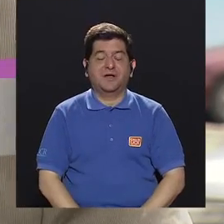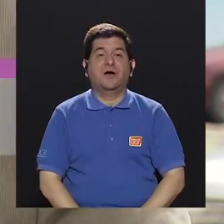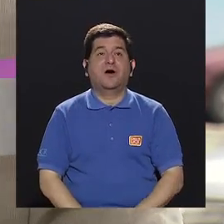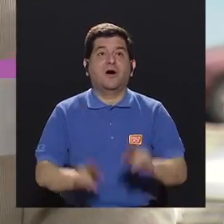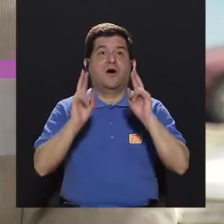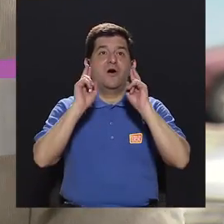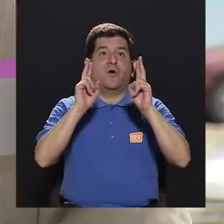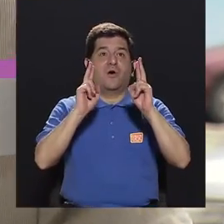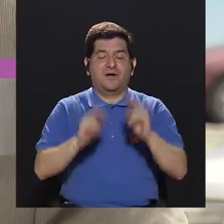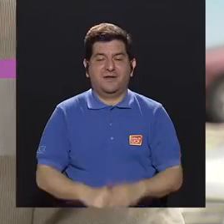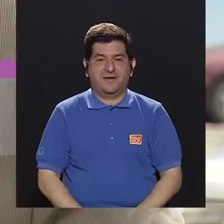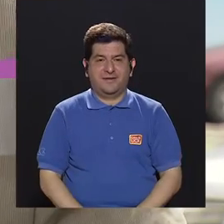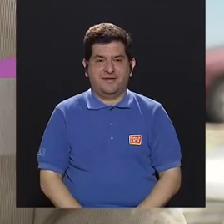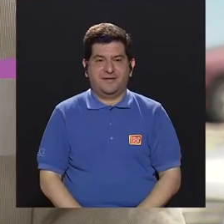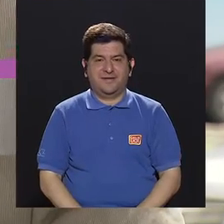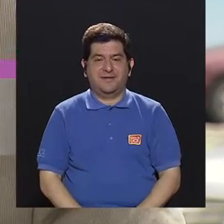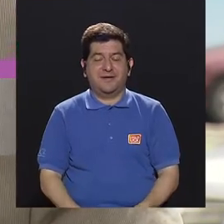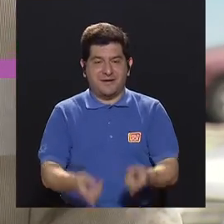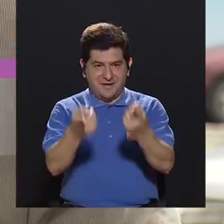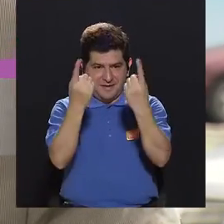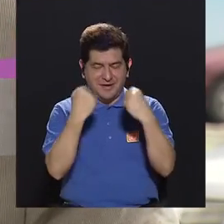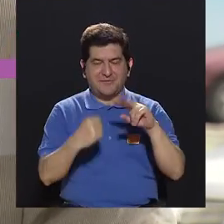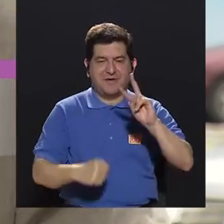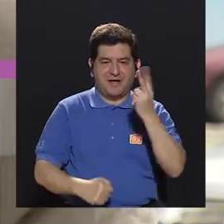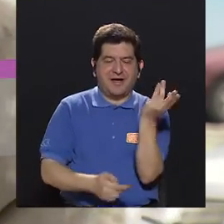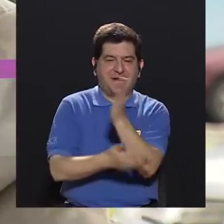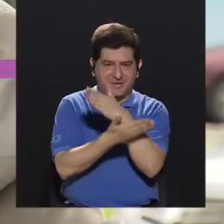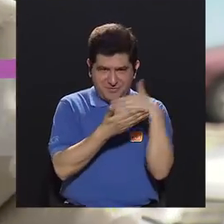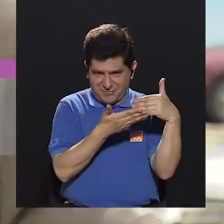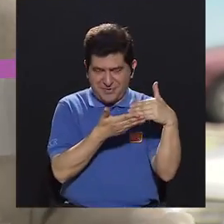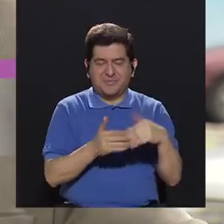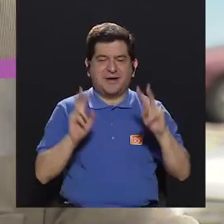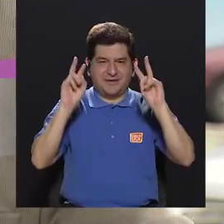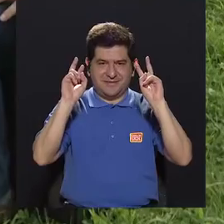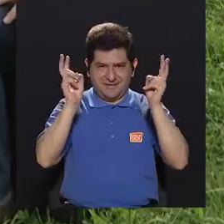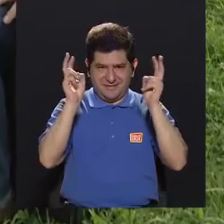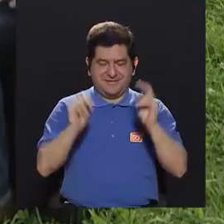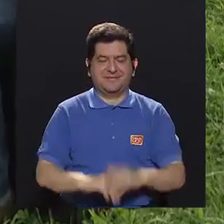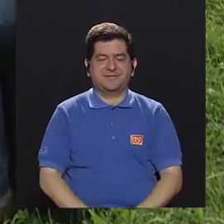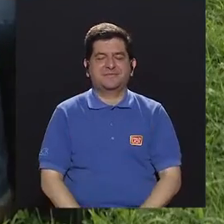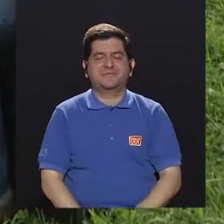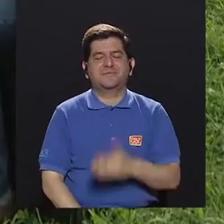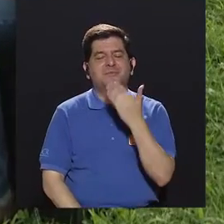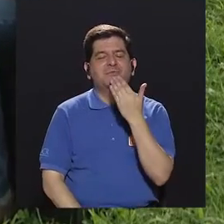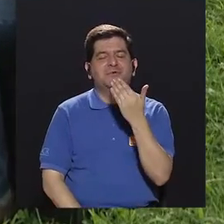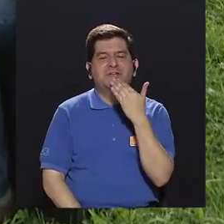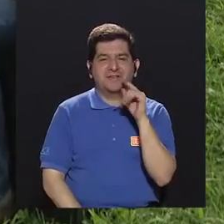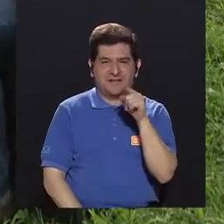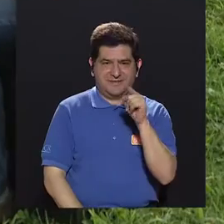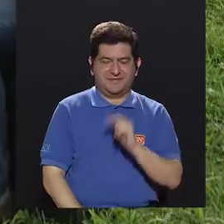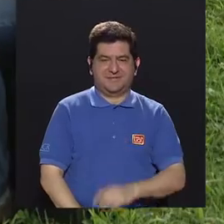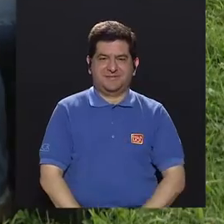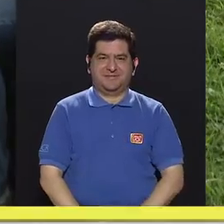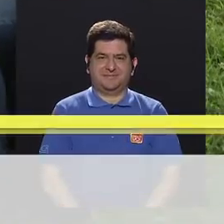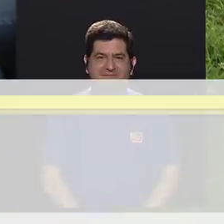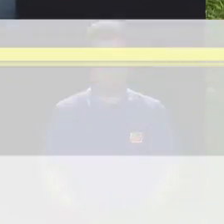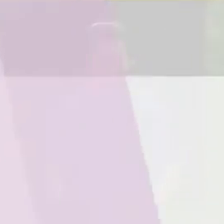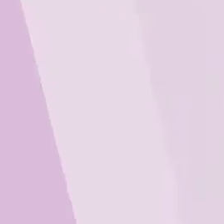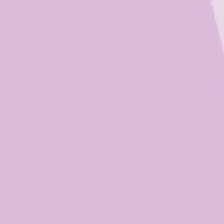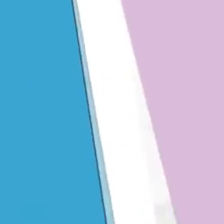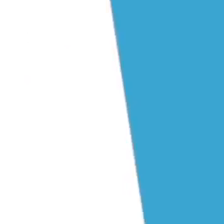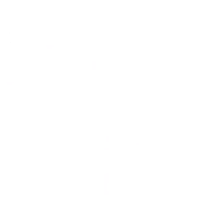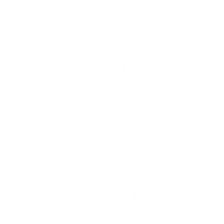que ojalá las esperamos para una segunda parte de este tema Saúl muchísimas gracias a ustedes muchas gracias